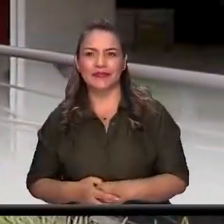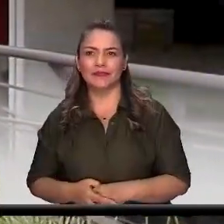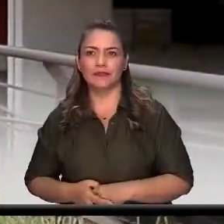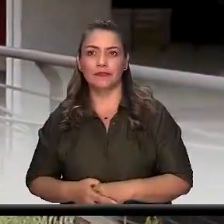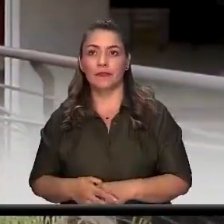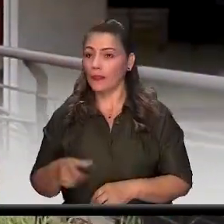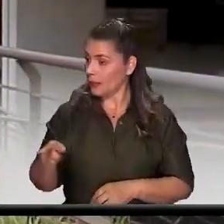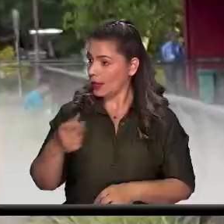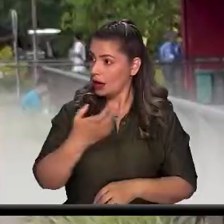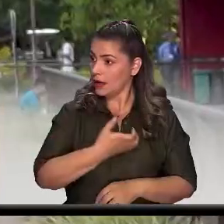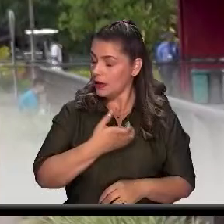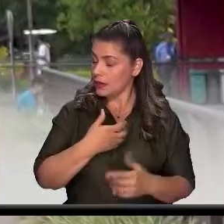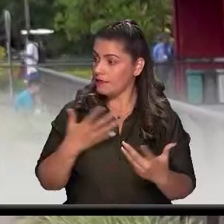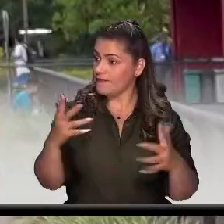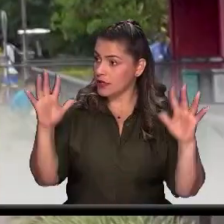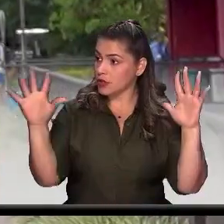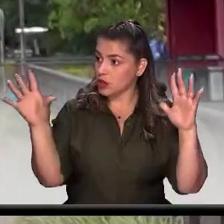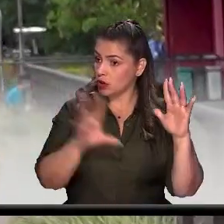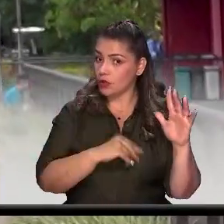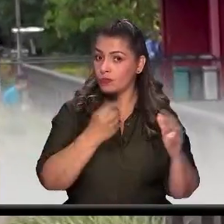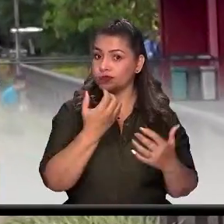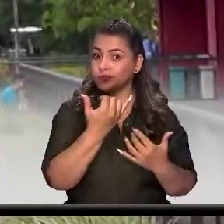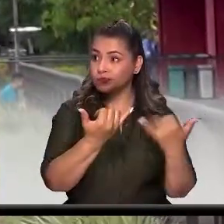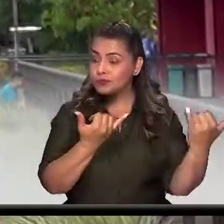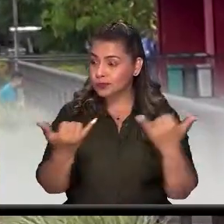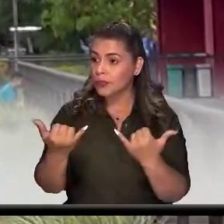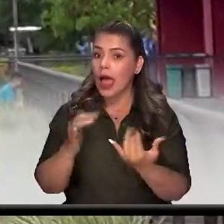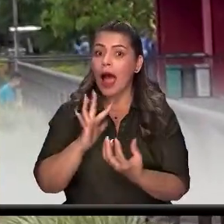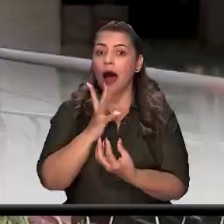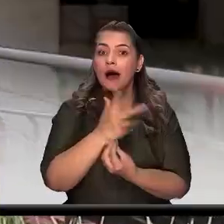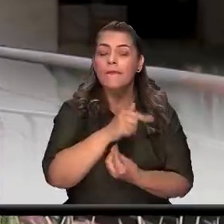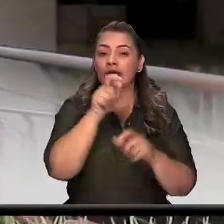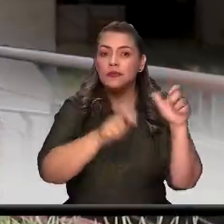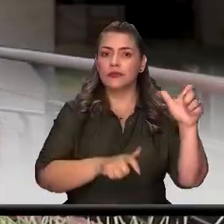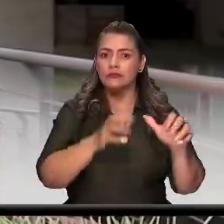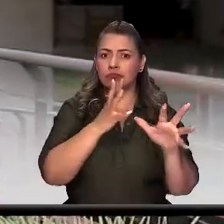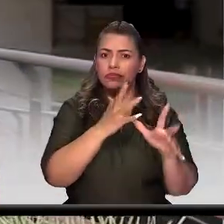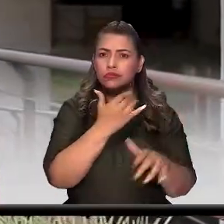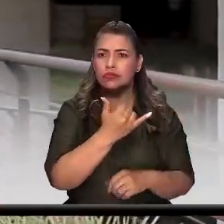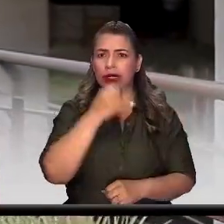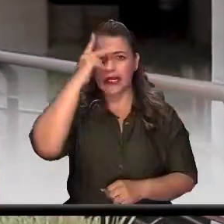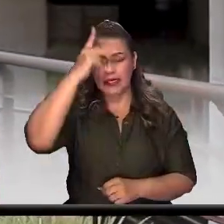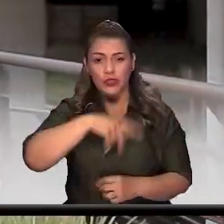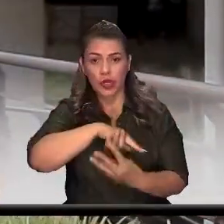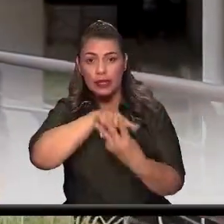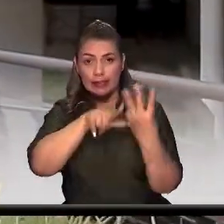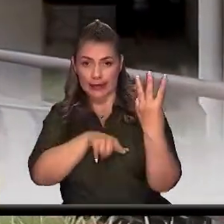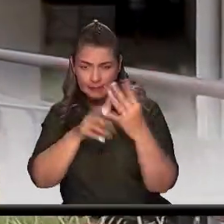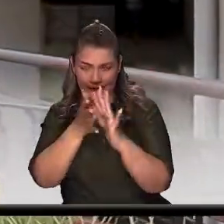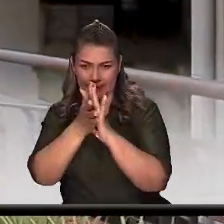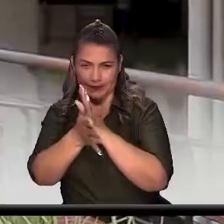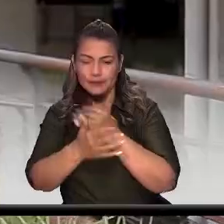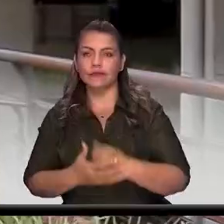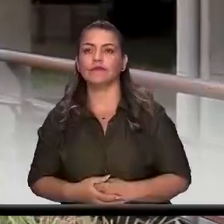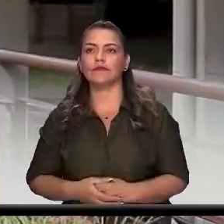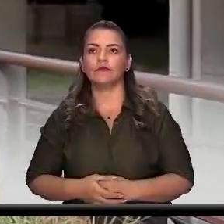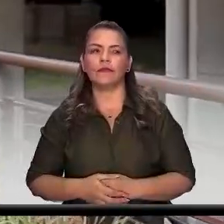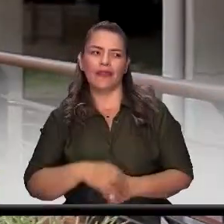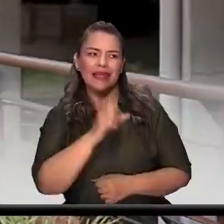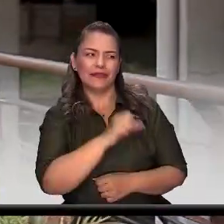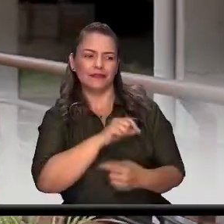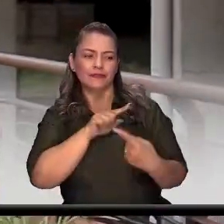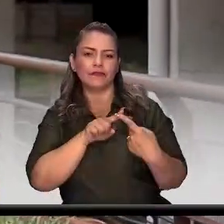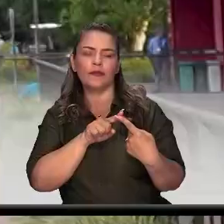las fiestas de los itagüiseños, y obviamente los artistas de aquí de Itagüí no se quedaron atrás, hoy conoceremos la historia de tres de ellos. Tres de julio que son Felipe Daza,